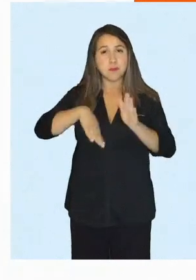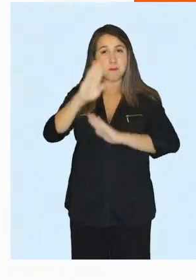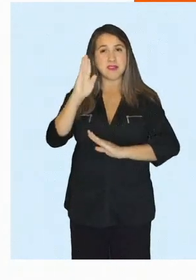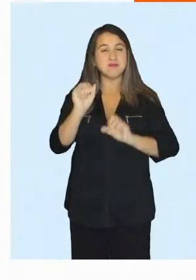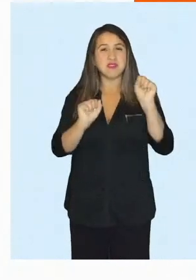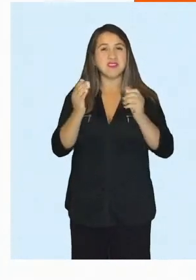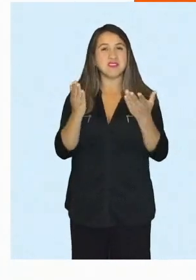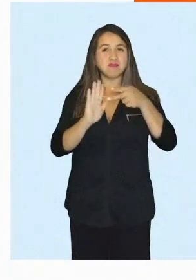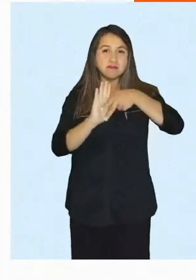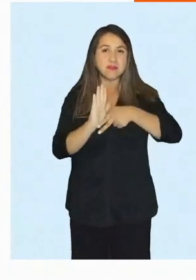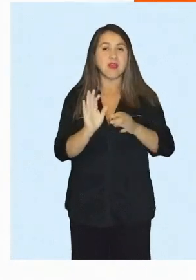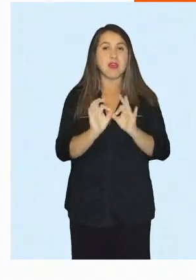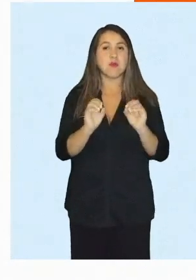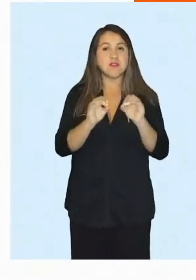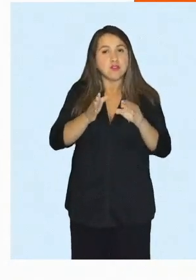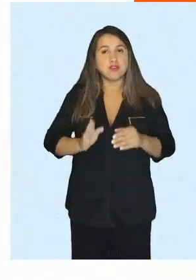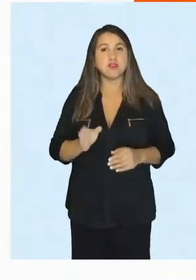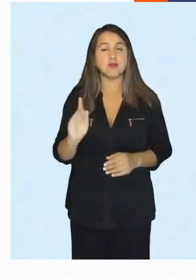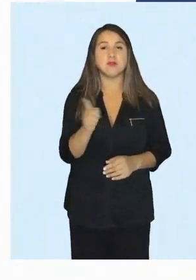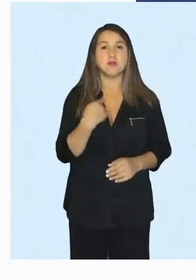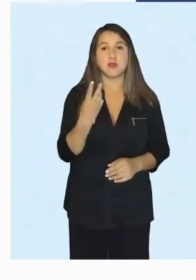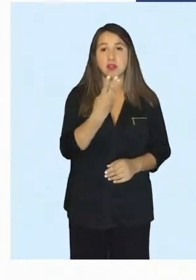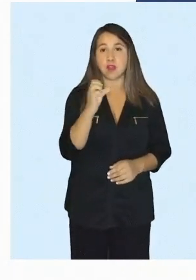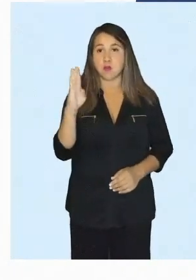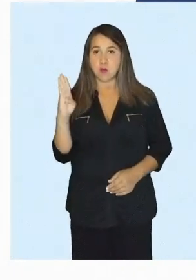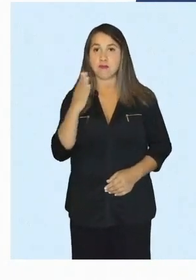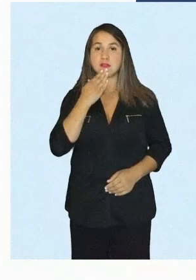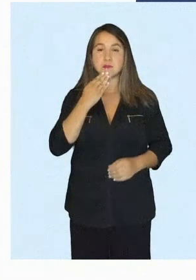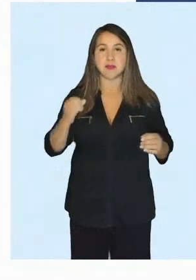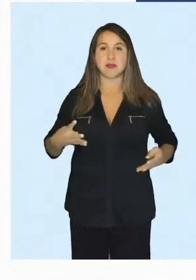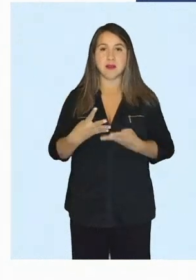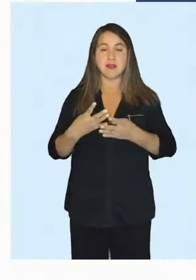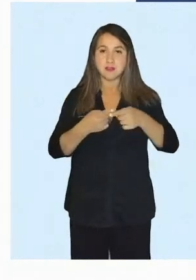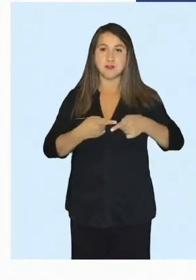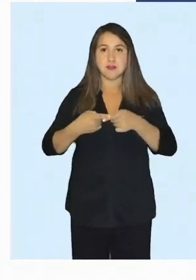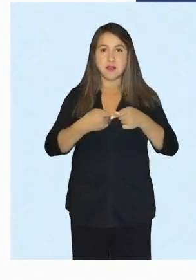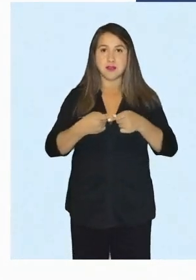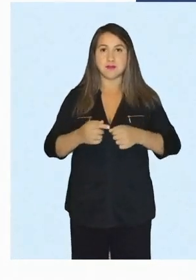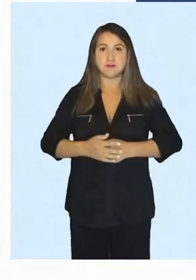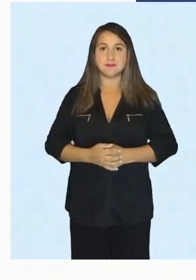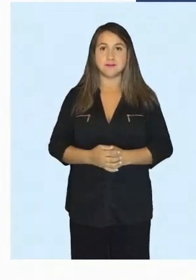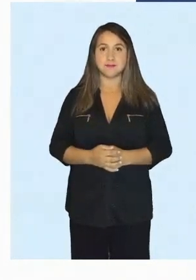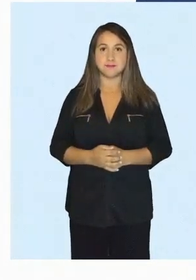Conoce más de la política de educación continua en nuestro sitio web y redes sociales